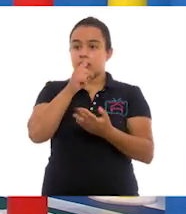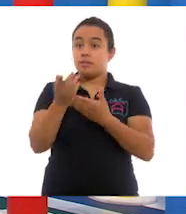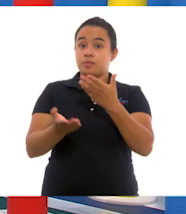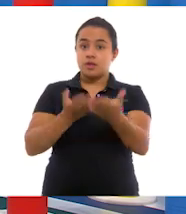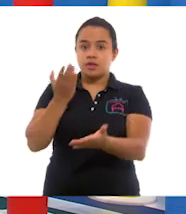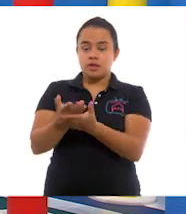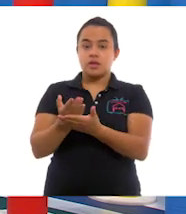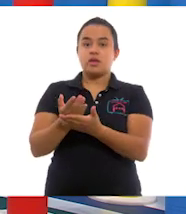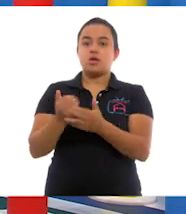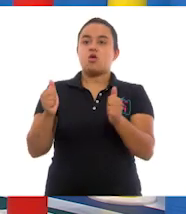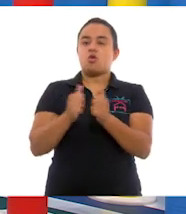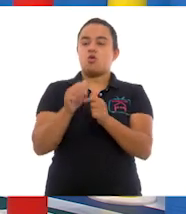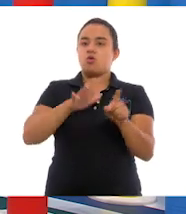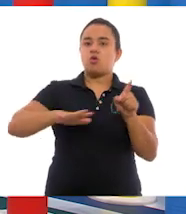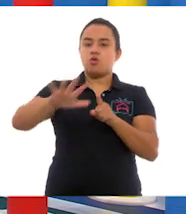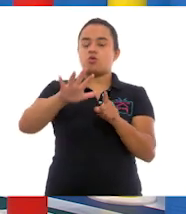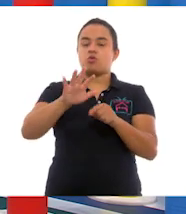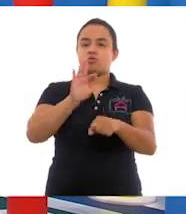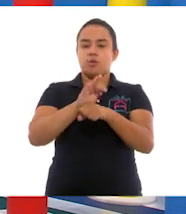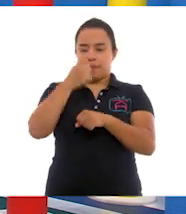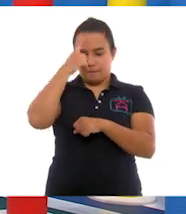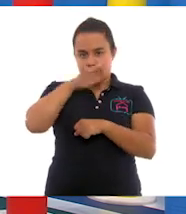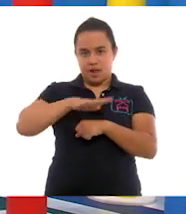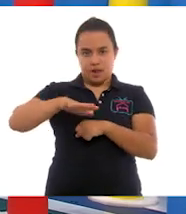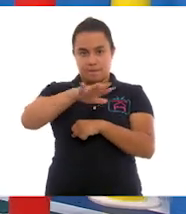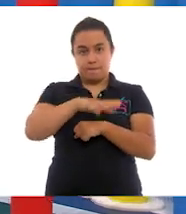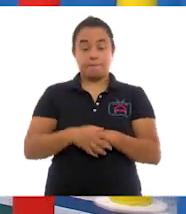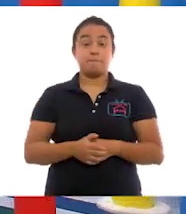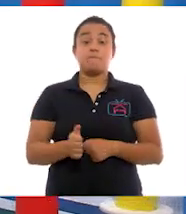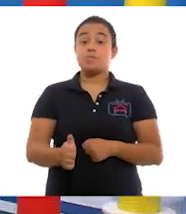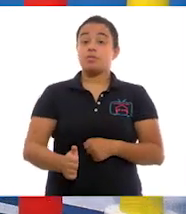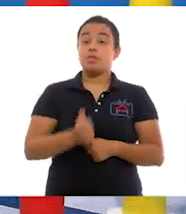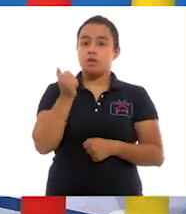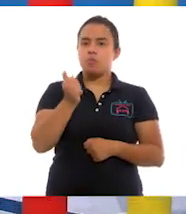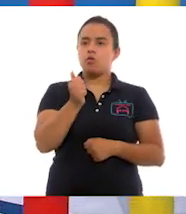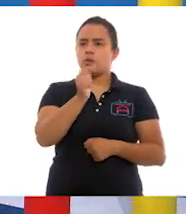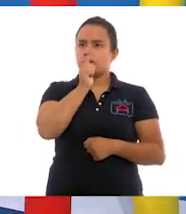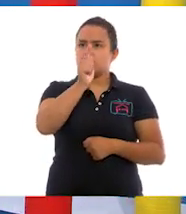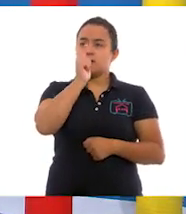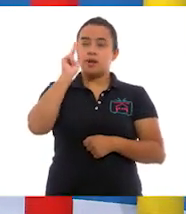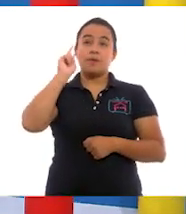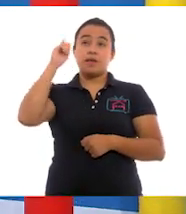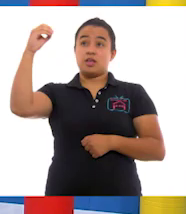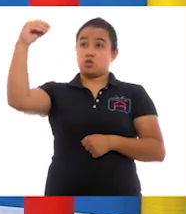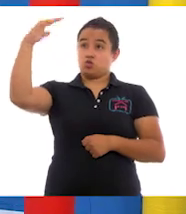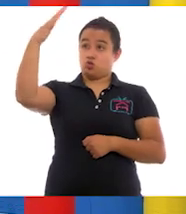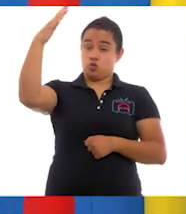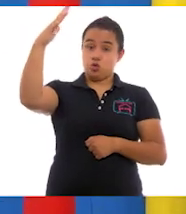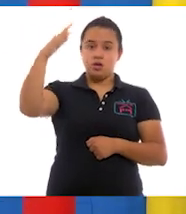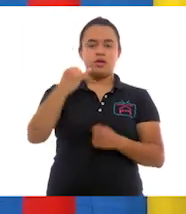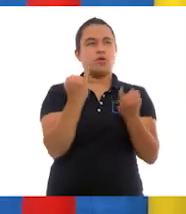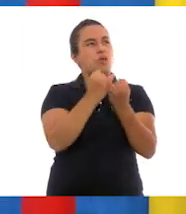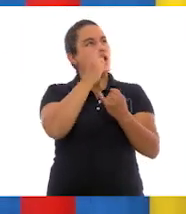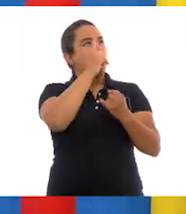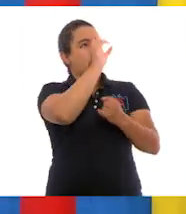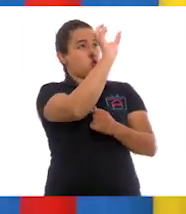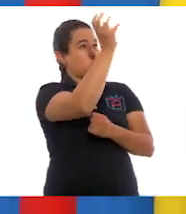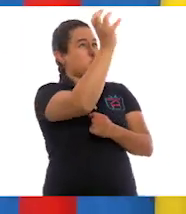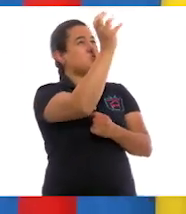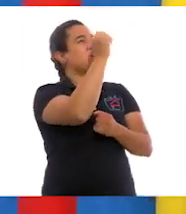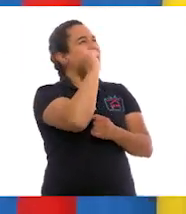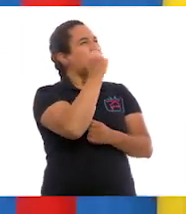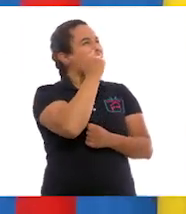sean unidades amigables con el ambiente. Aprovechar la luz natural y sustituir focos comunes por